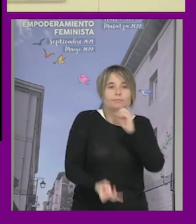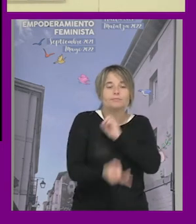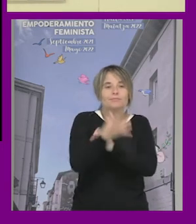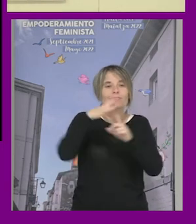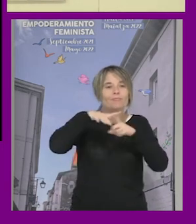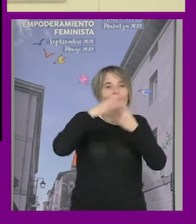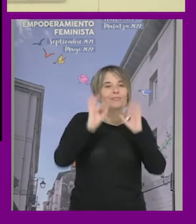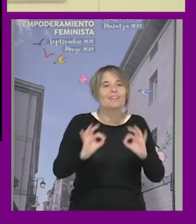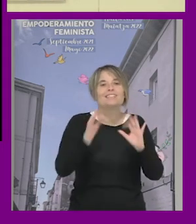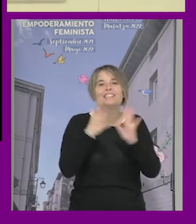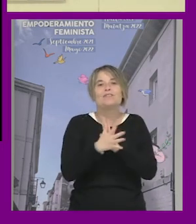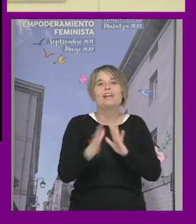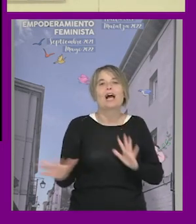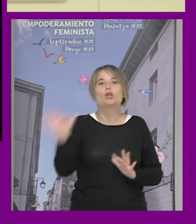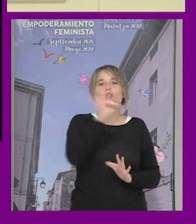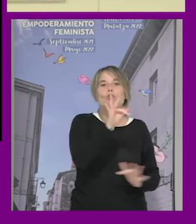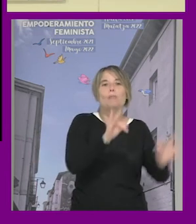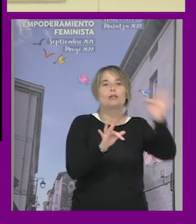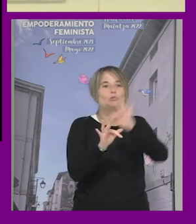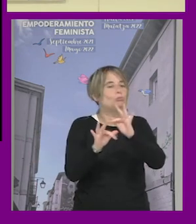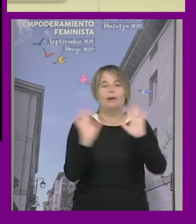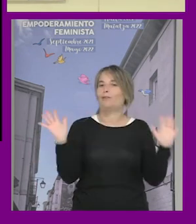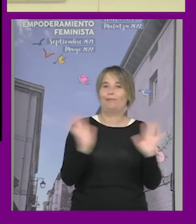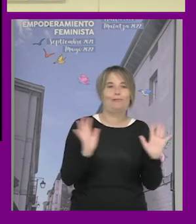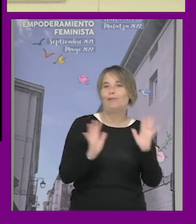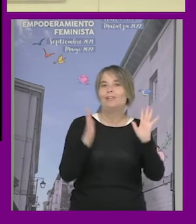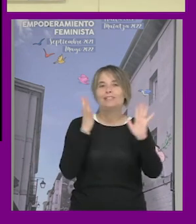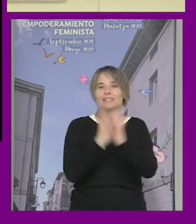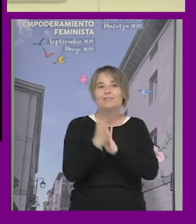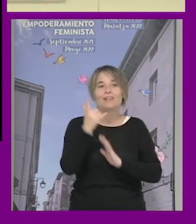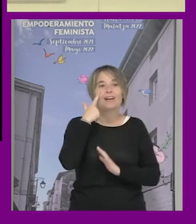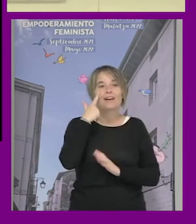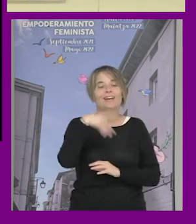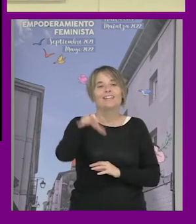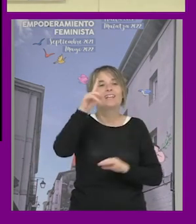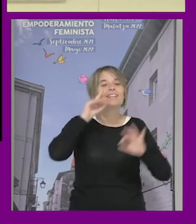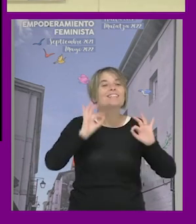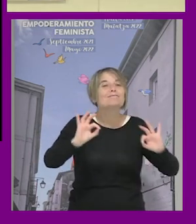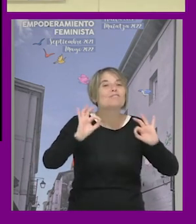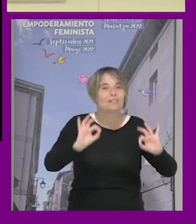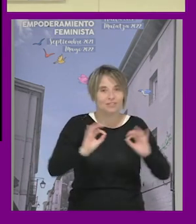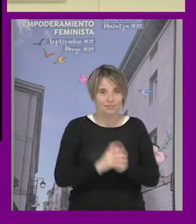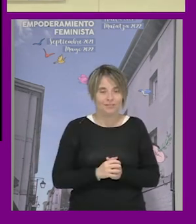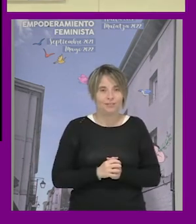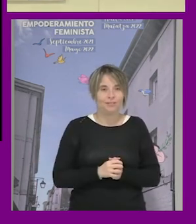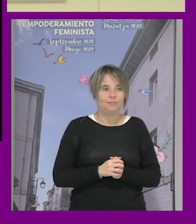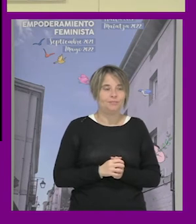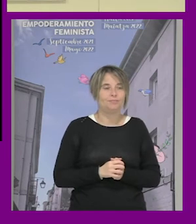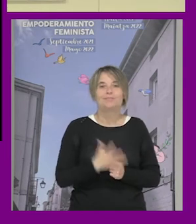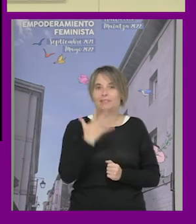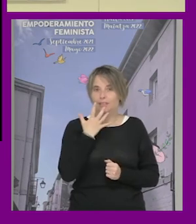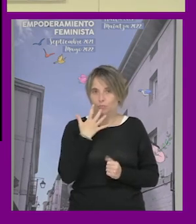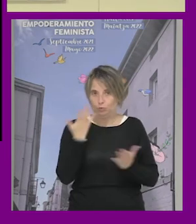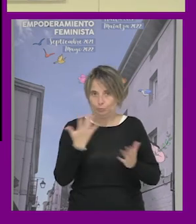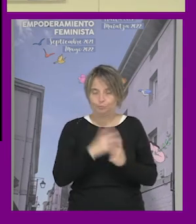que no se derivan de la suma o la multiplicación o división sino que tenemos que entender lo específico os pongo un